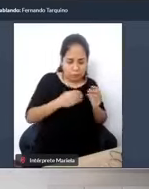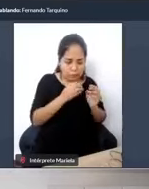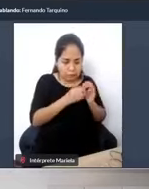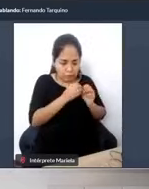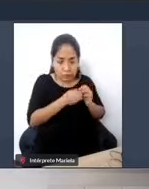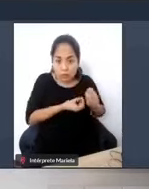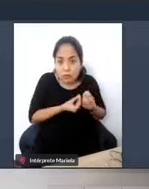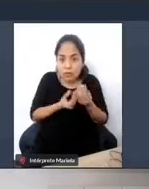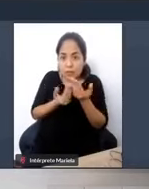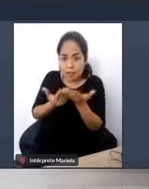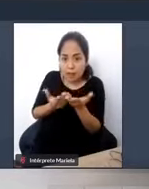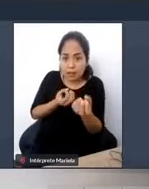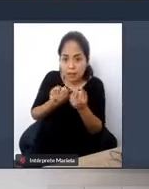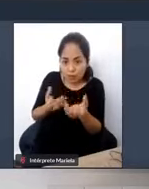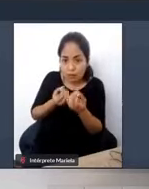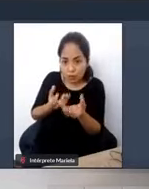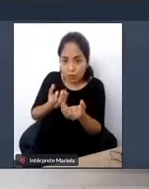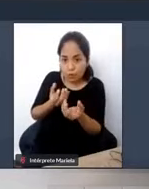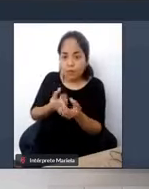¿no?